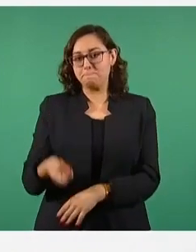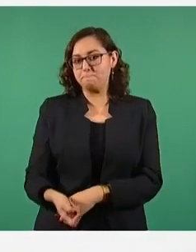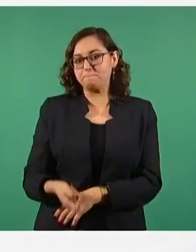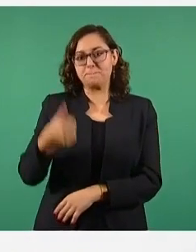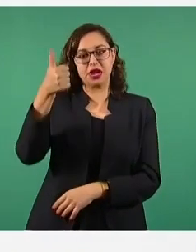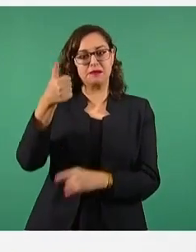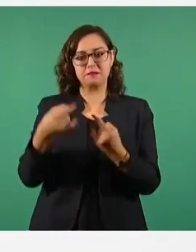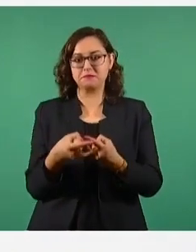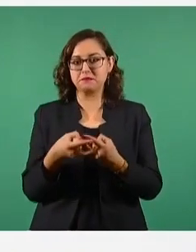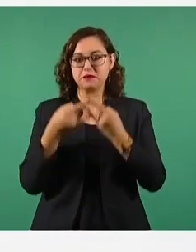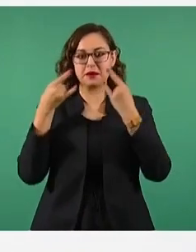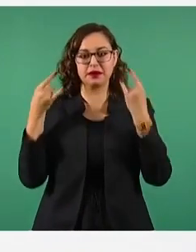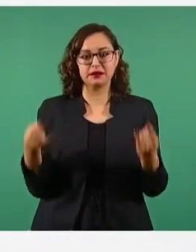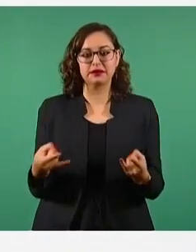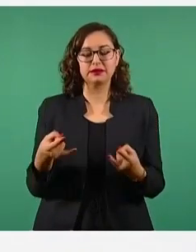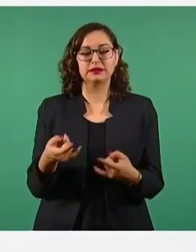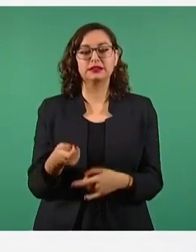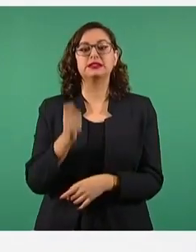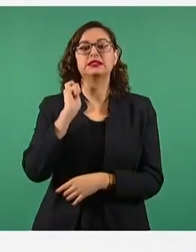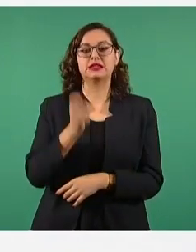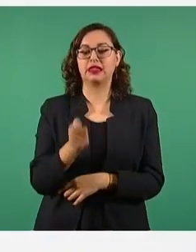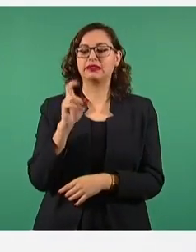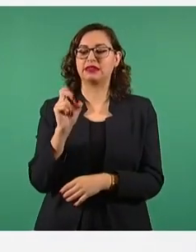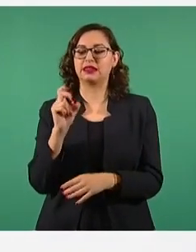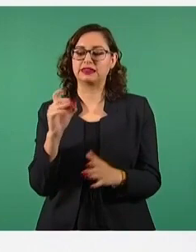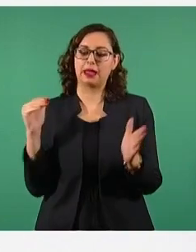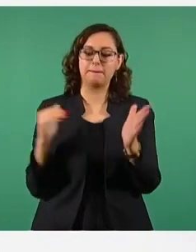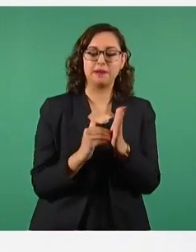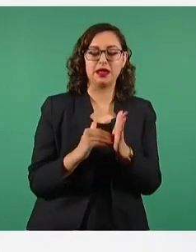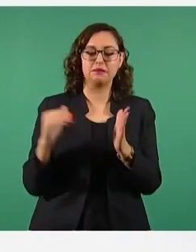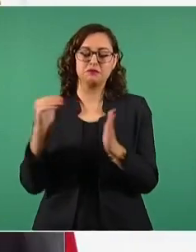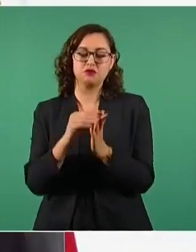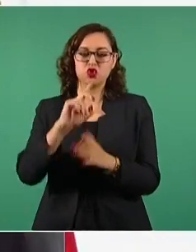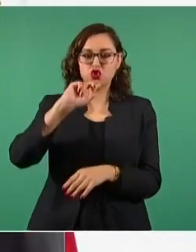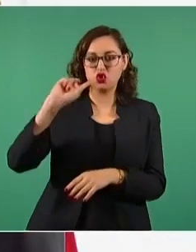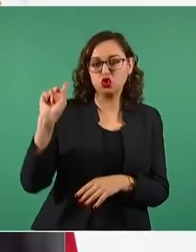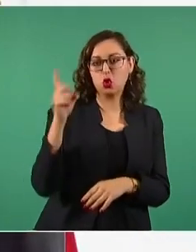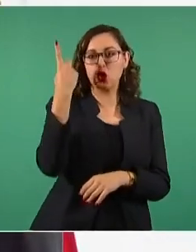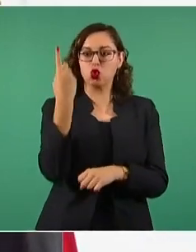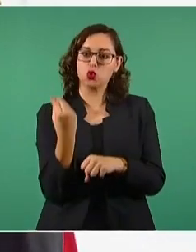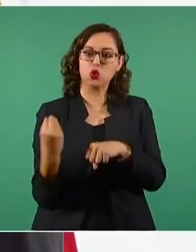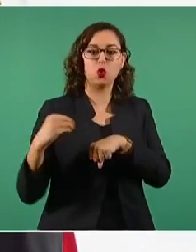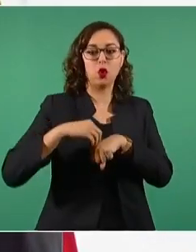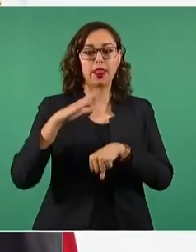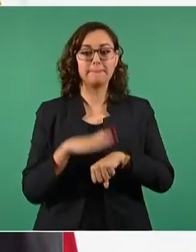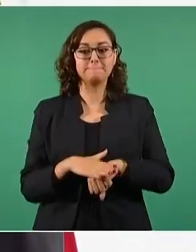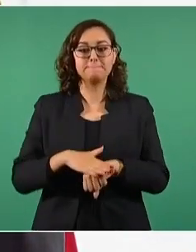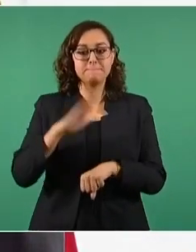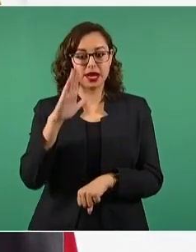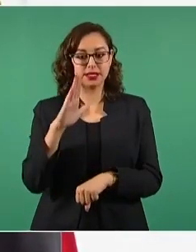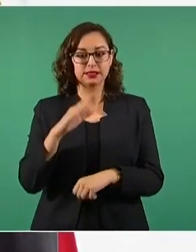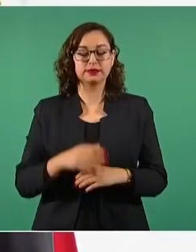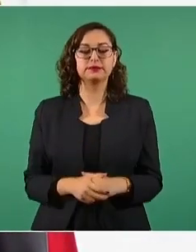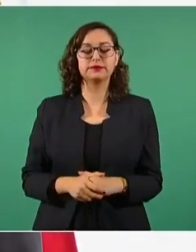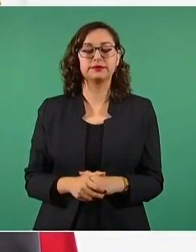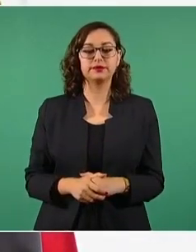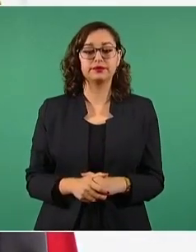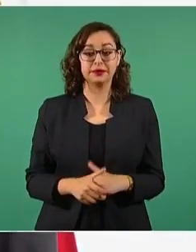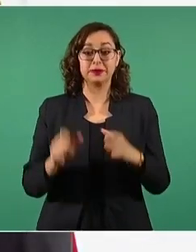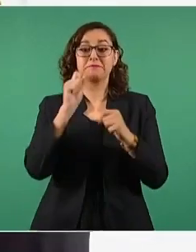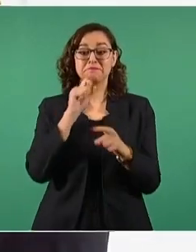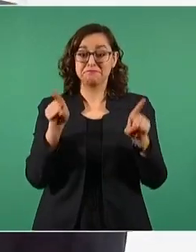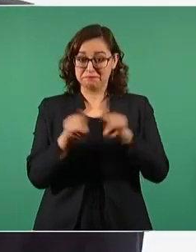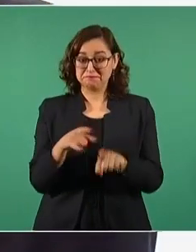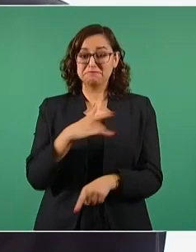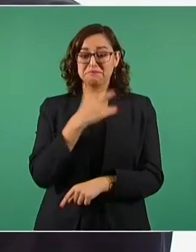más de 30 mil millones de dólares. Y también es satisfactorio